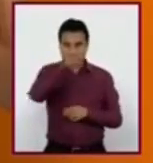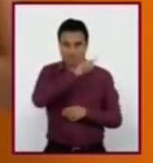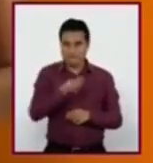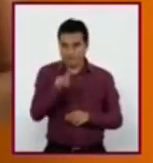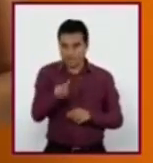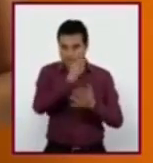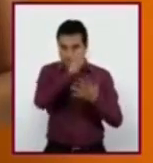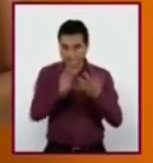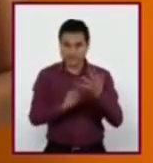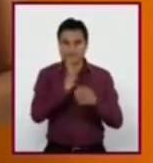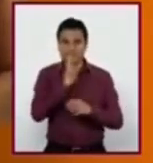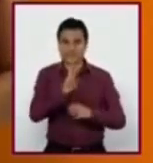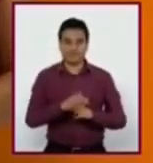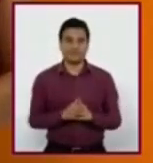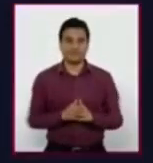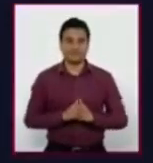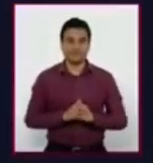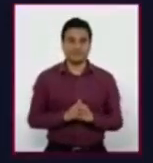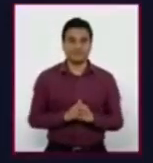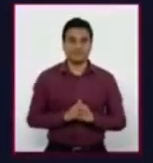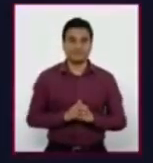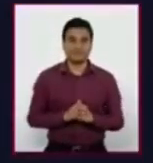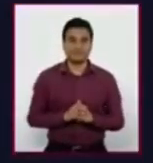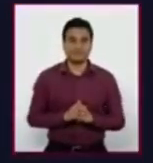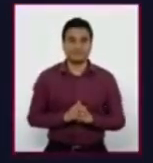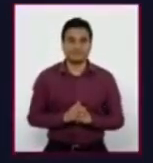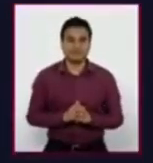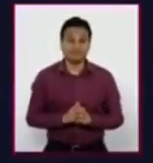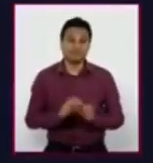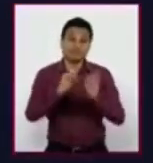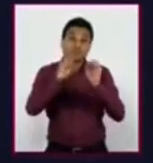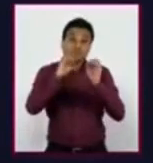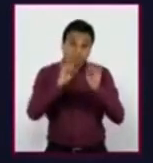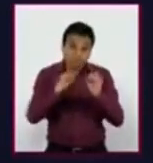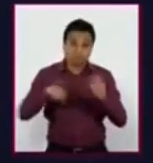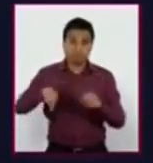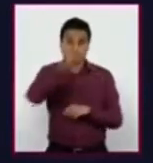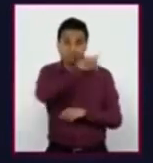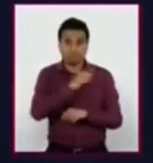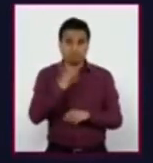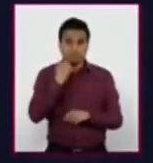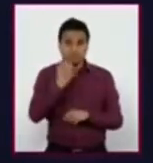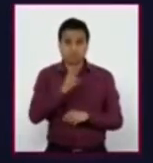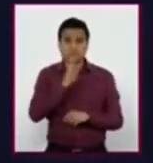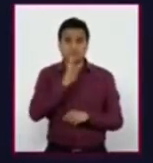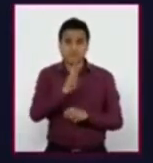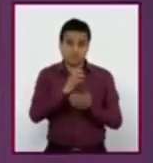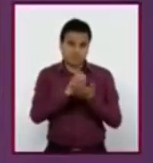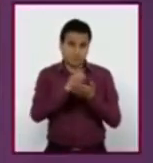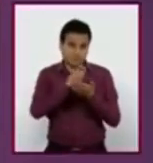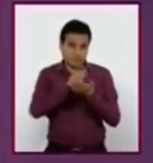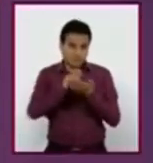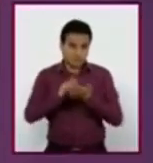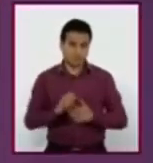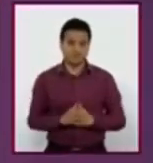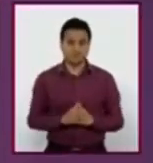siguientes preguntas. Aquí vamos. Si así lo prefieren, pueden ir anotando las respuestas en su cuaderno.